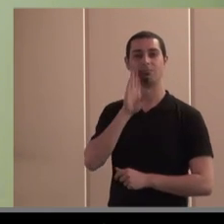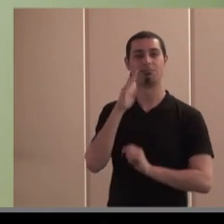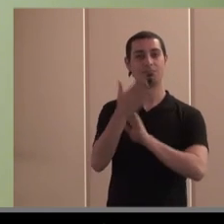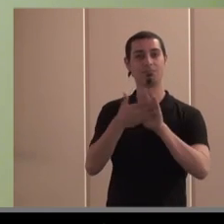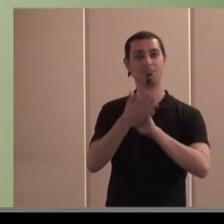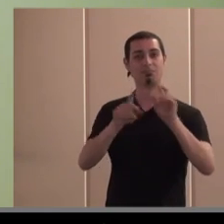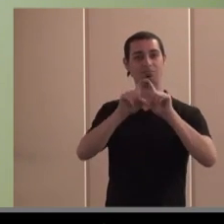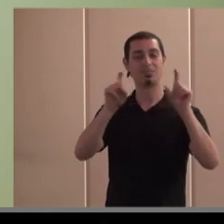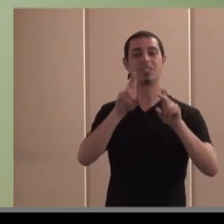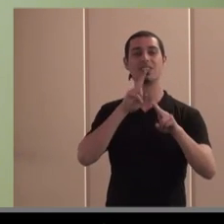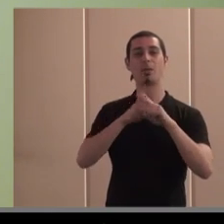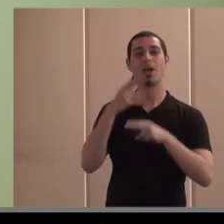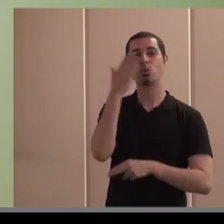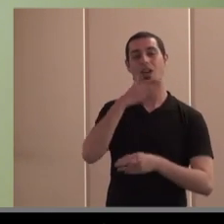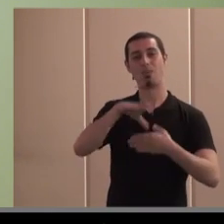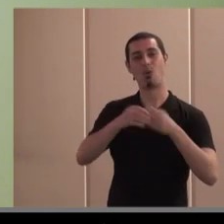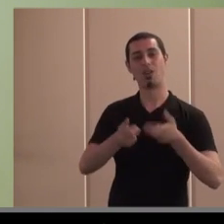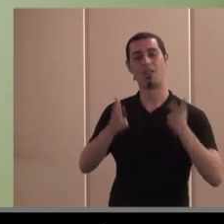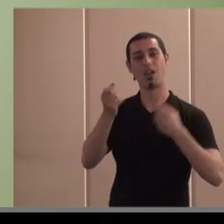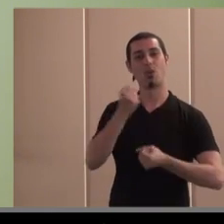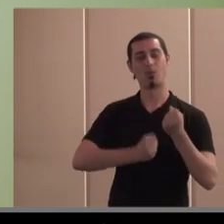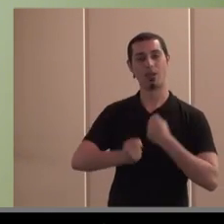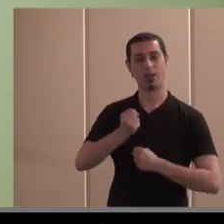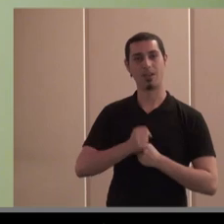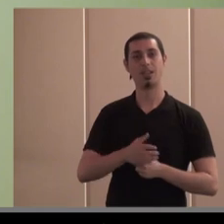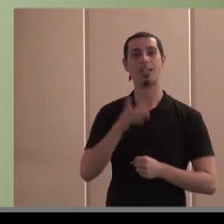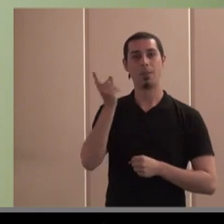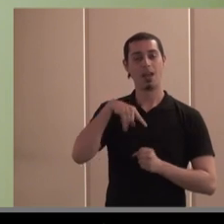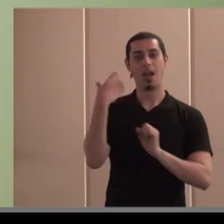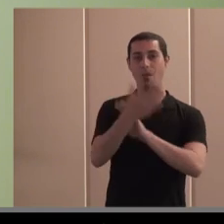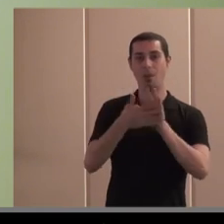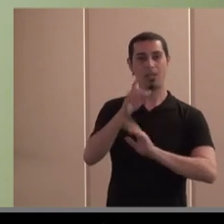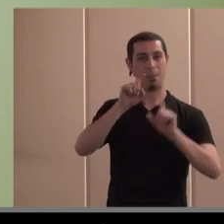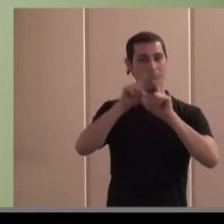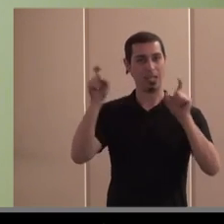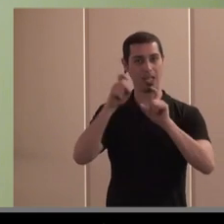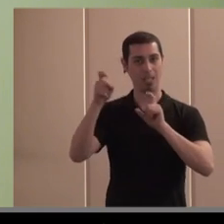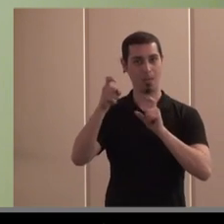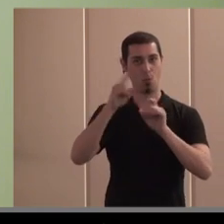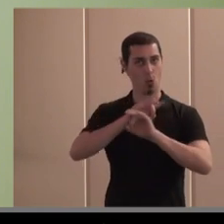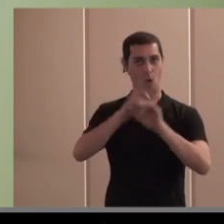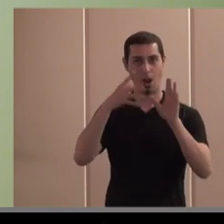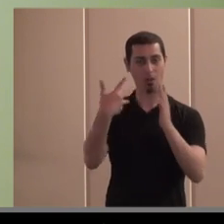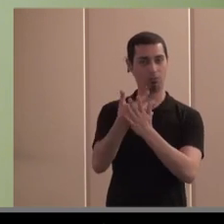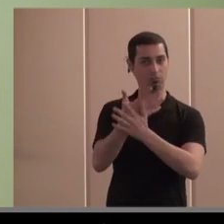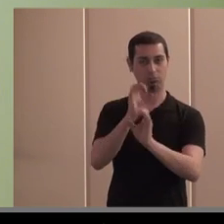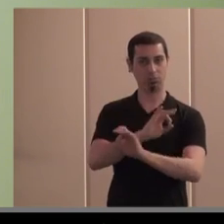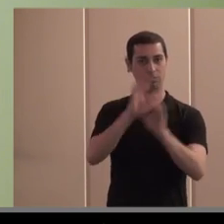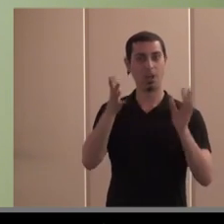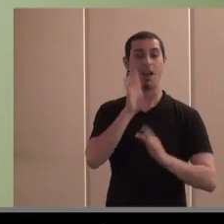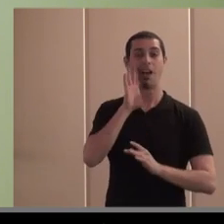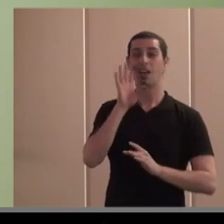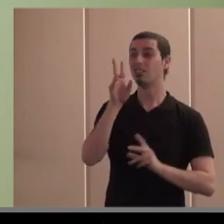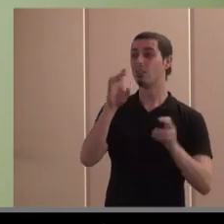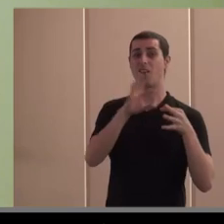nosotros las llamamos escuelas de democracia económica hablamos también de empresas que son transparentes y por esta vinculación lo que os decía antes de